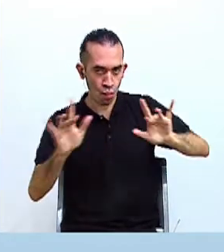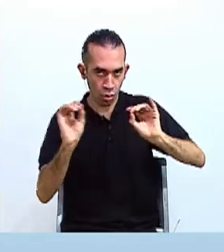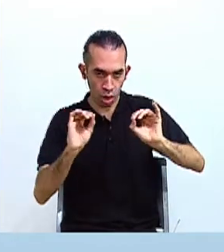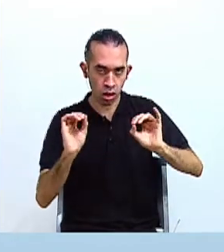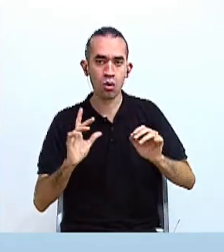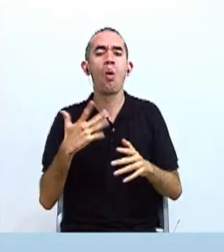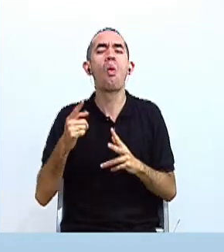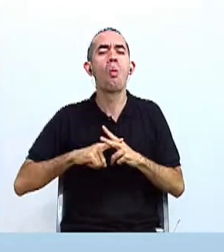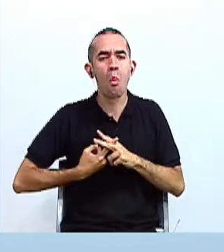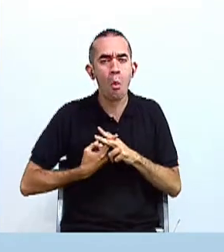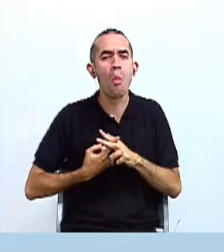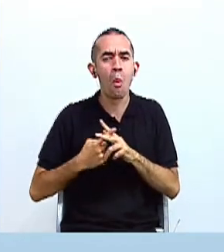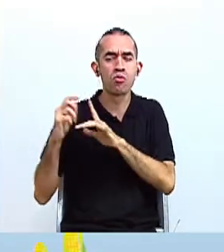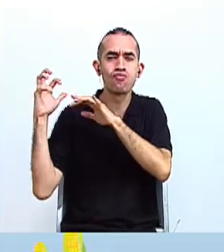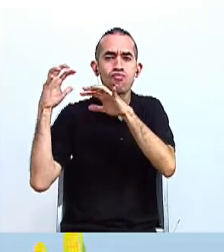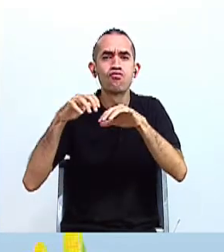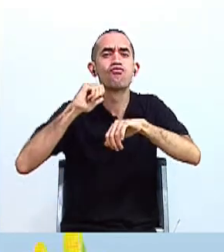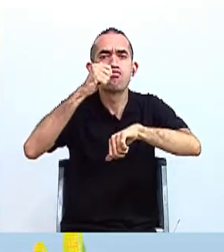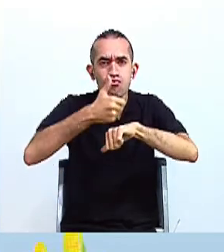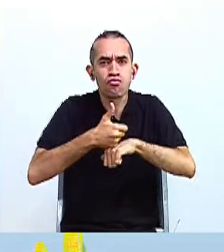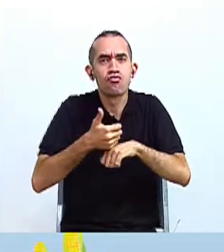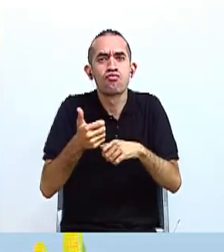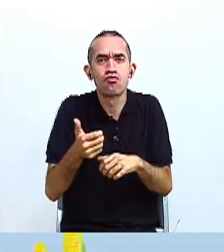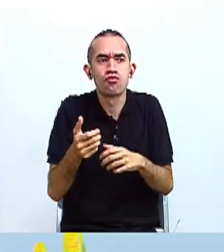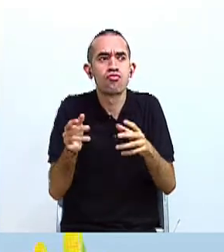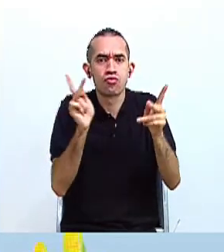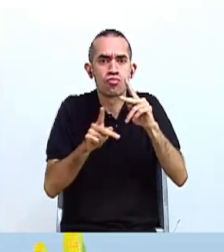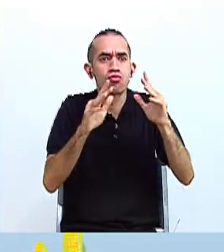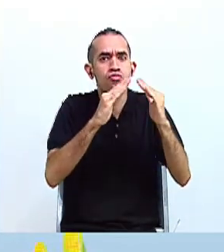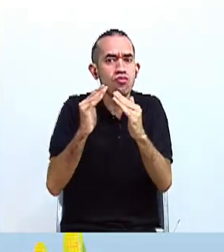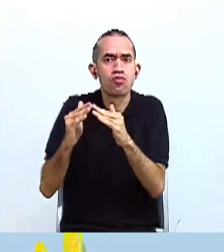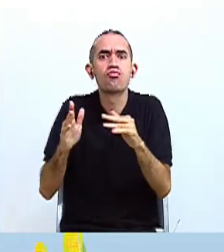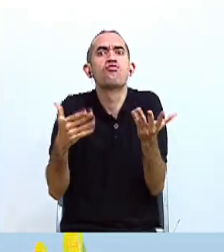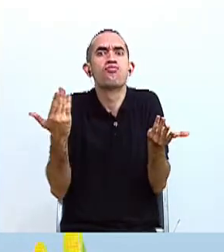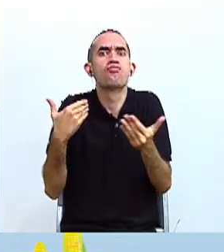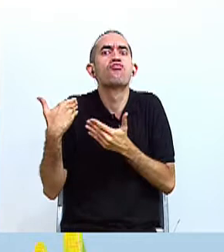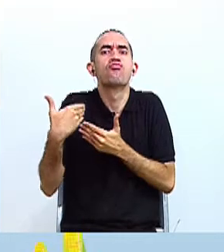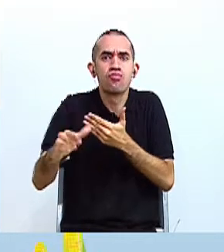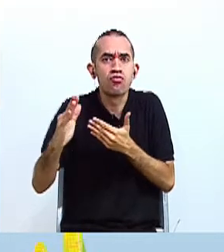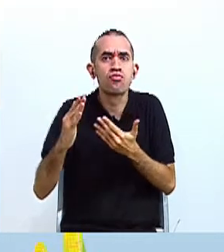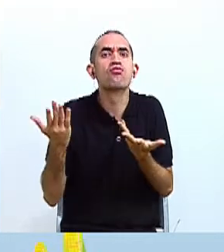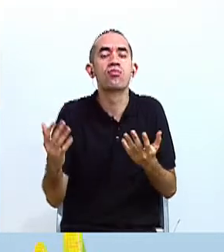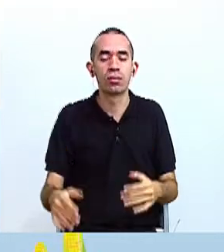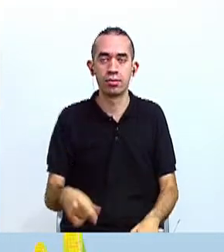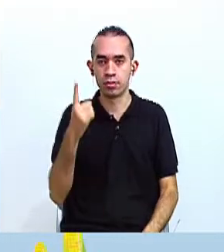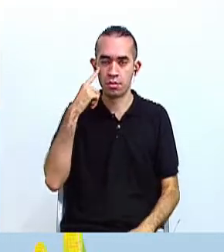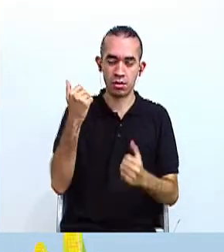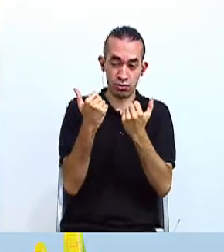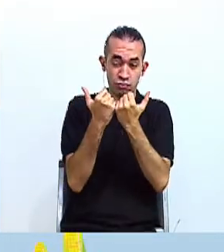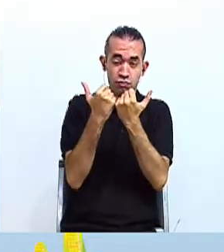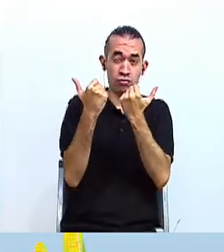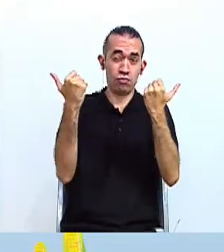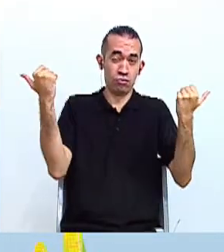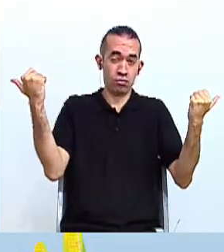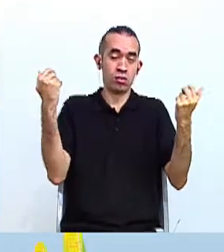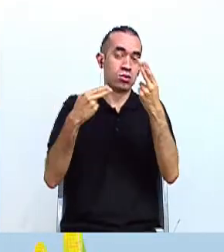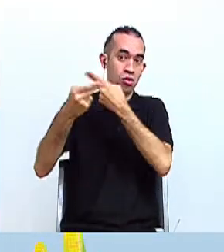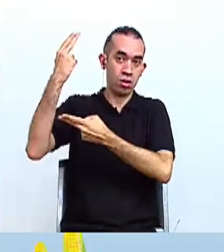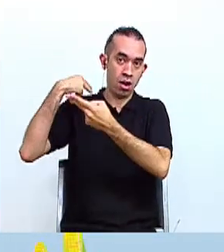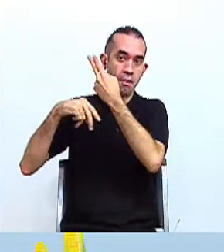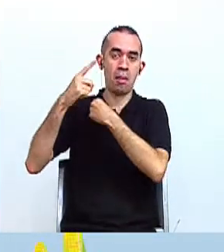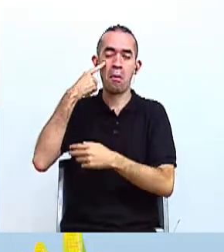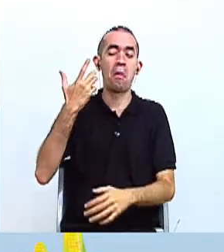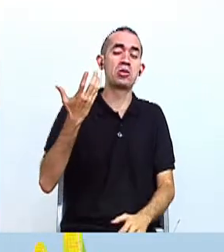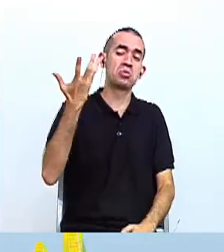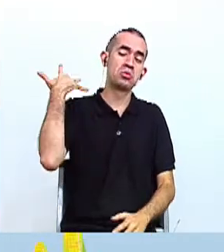culturas? Pues para entenderlo mejor, te voy a mostrar esta línea de tiempo. Aquí podemos apreciar claramente que desde hace unos